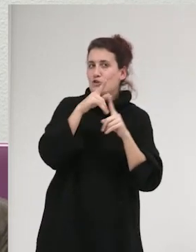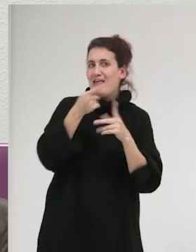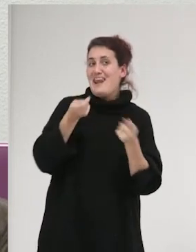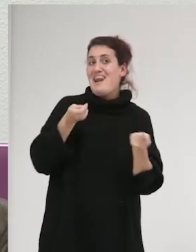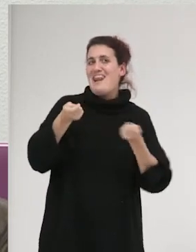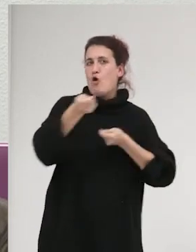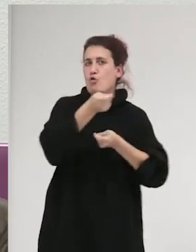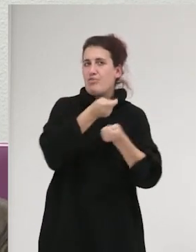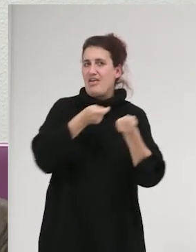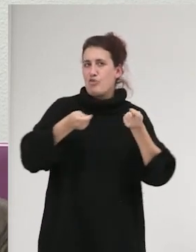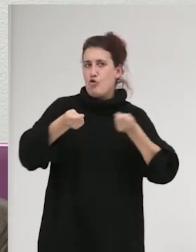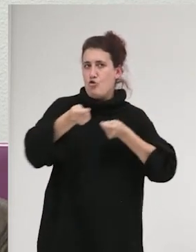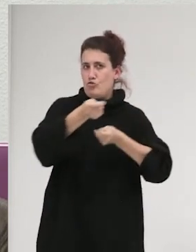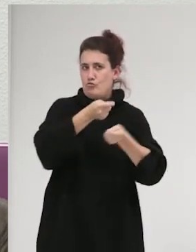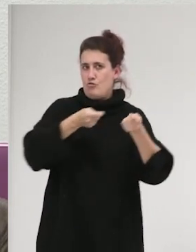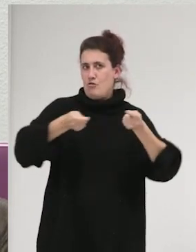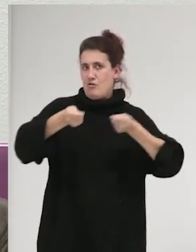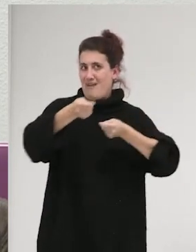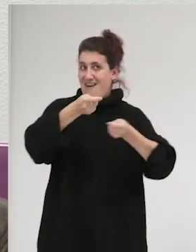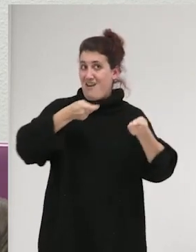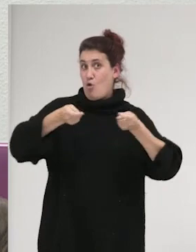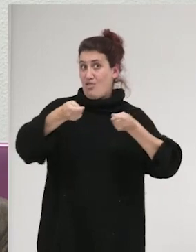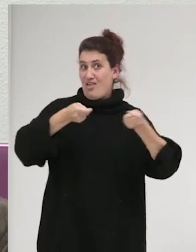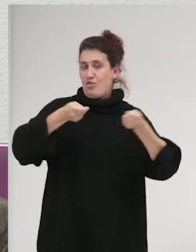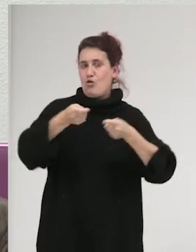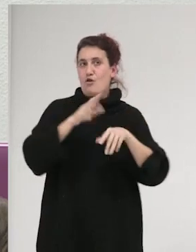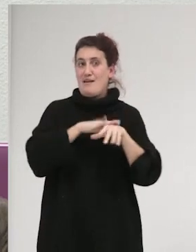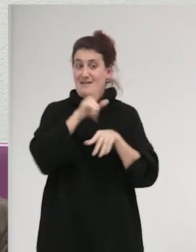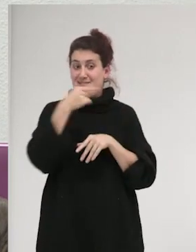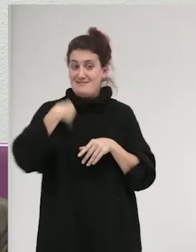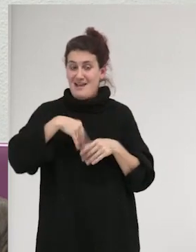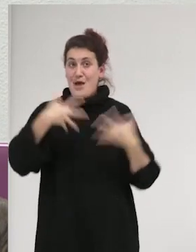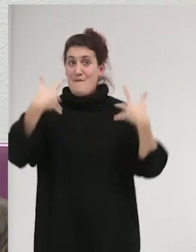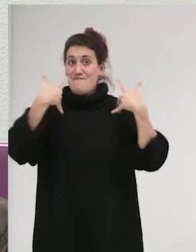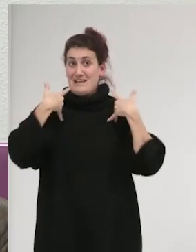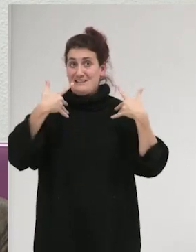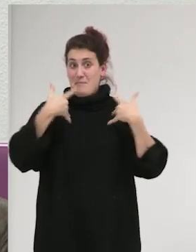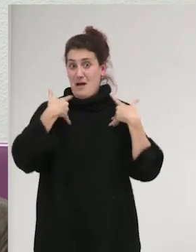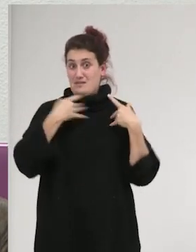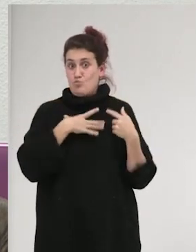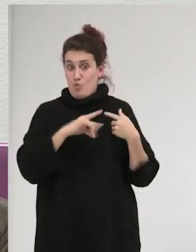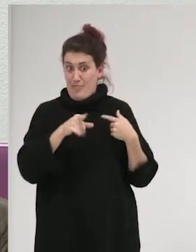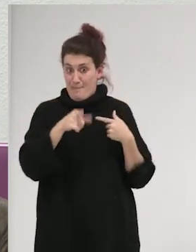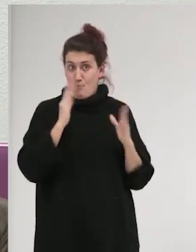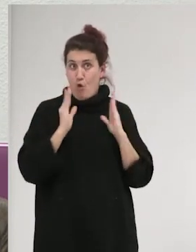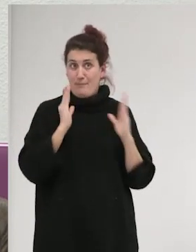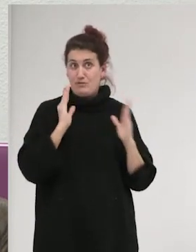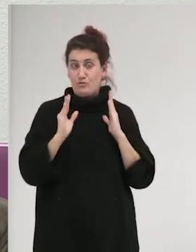contexto de negociación en el cual las víctimas pueden, en ese momento,